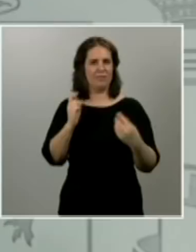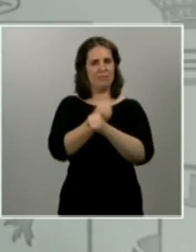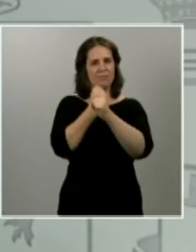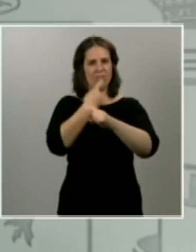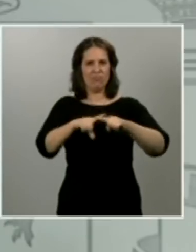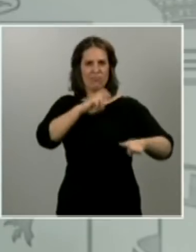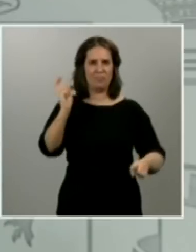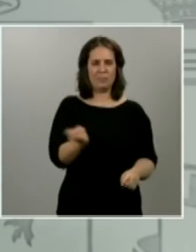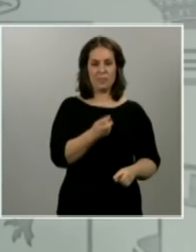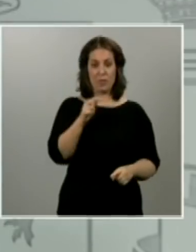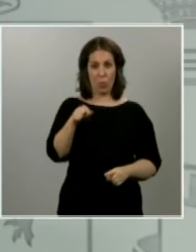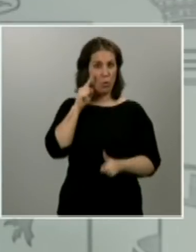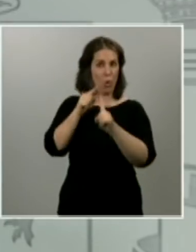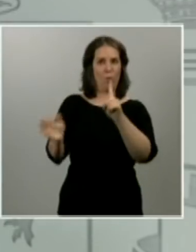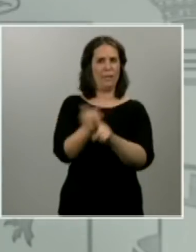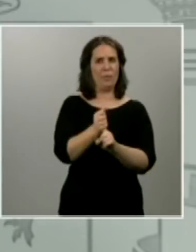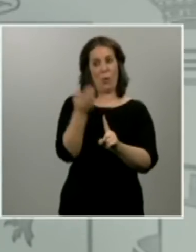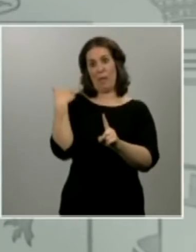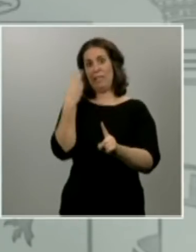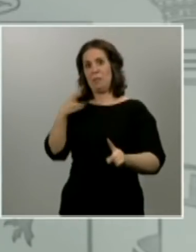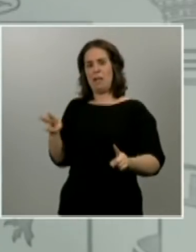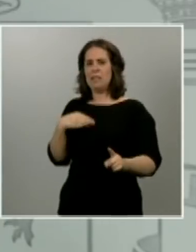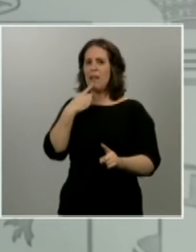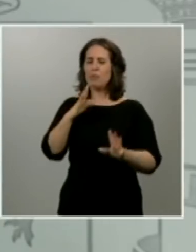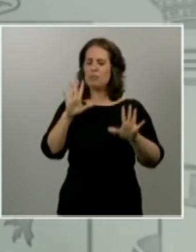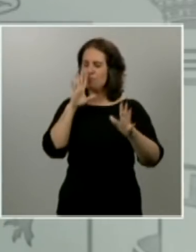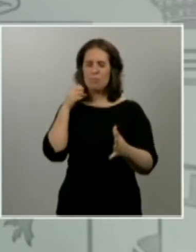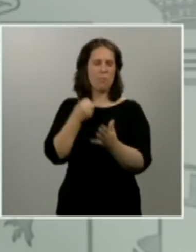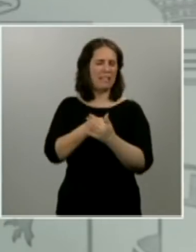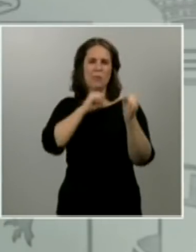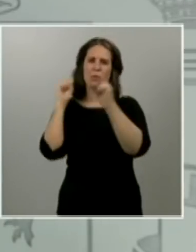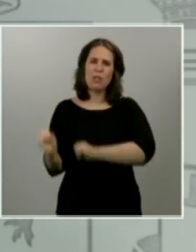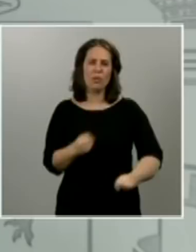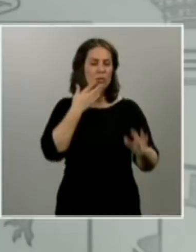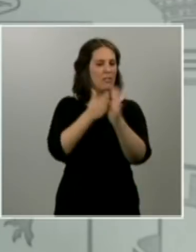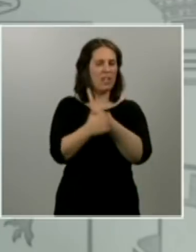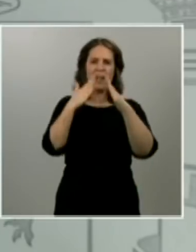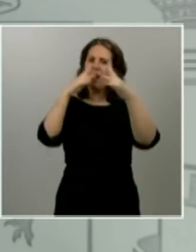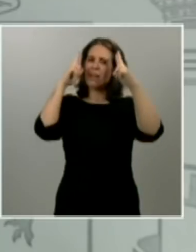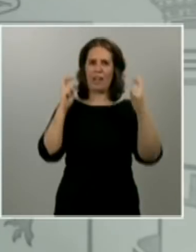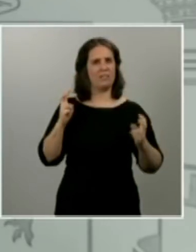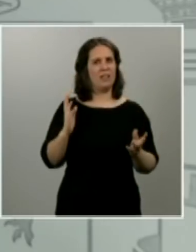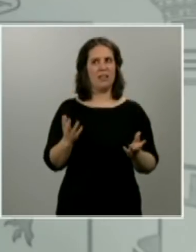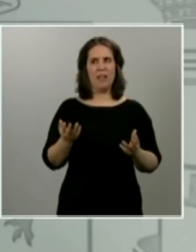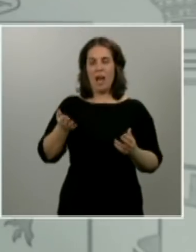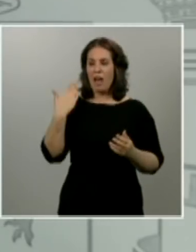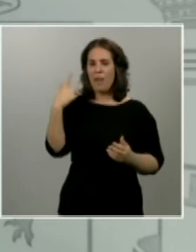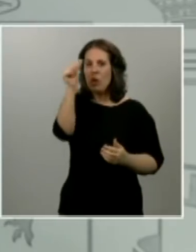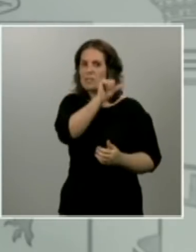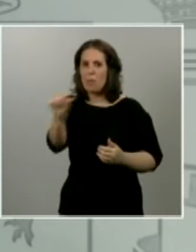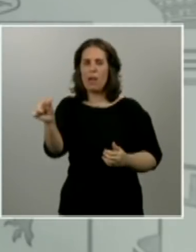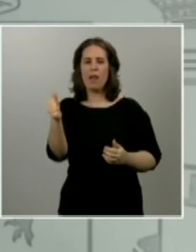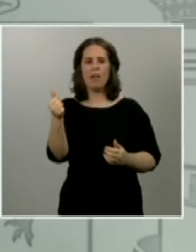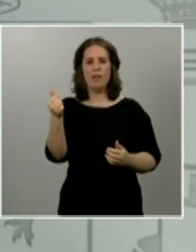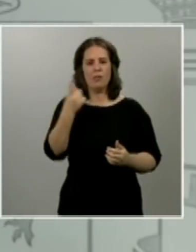decretamos la máxima protección, que incluía el aislamiento, y cuando hace una semana, por un lado, acordamos mantener